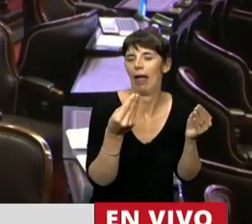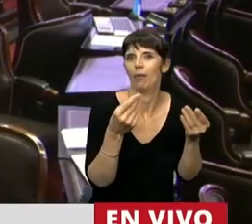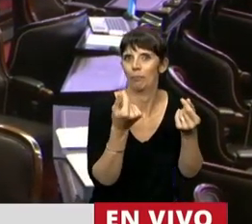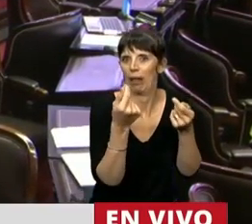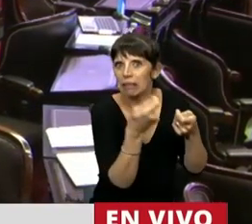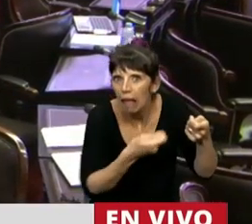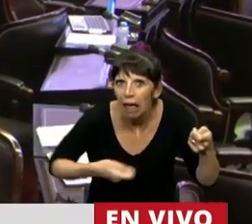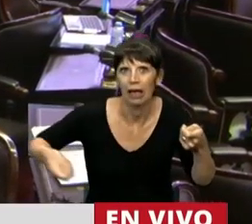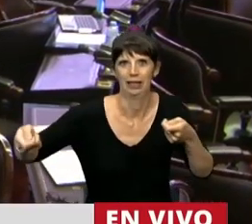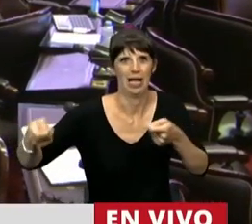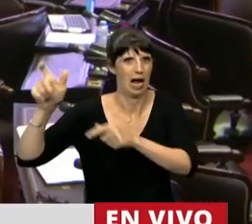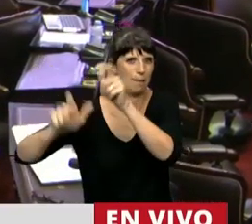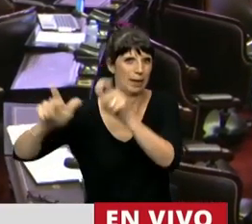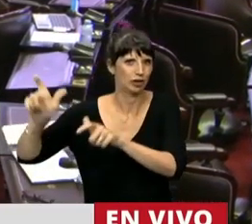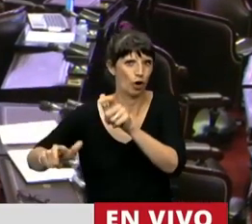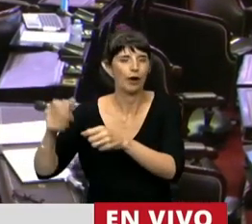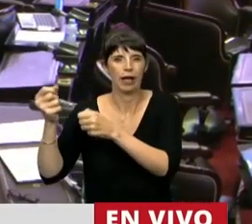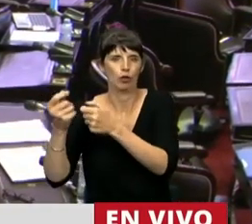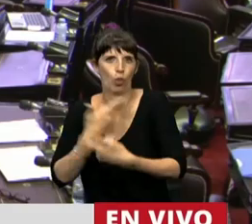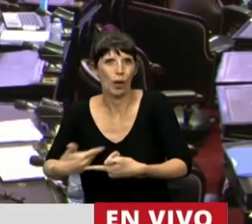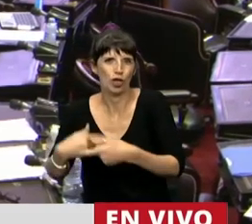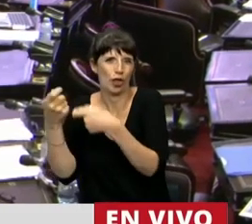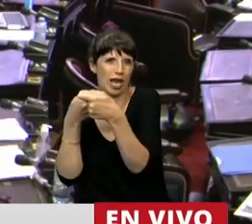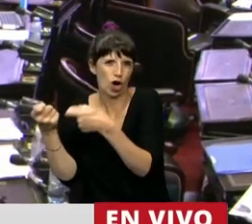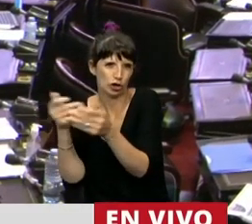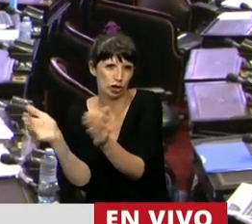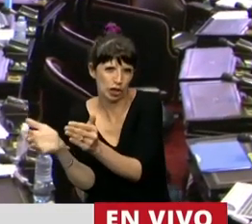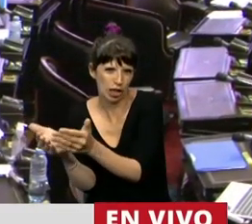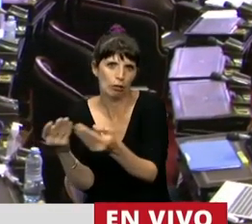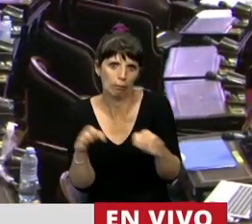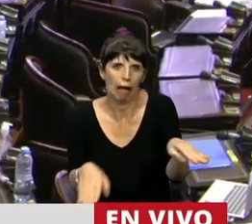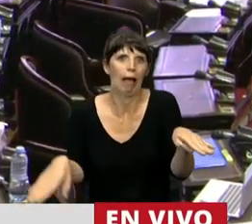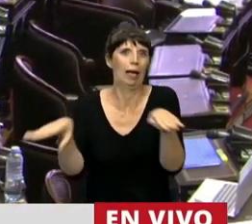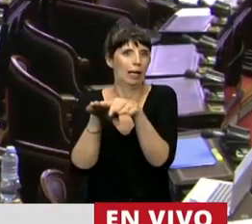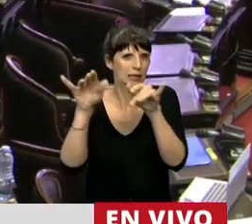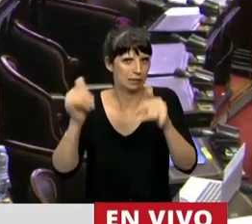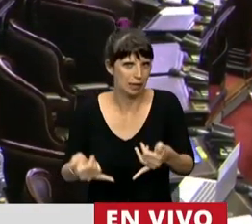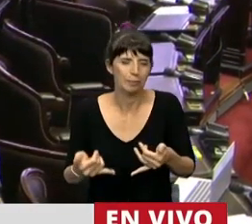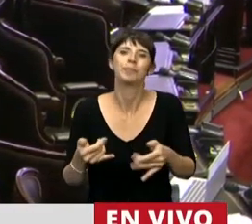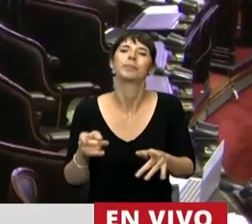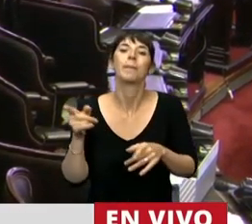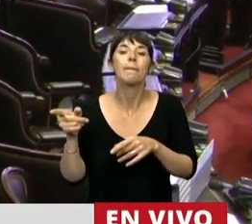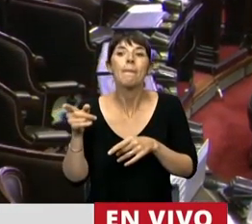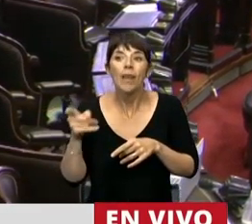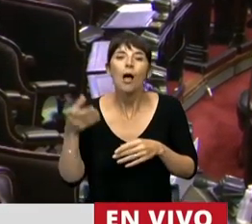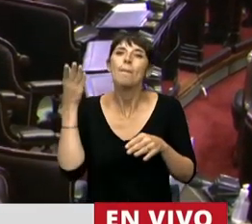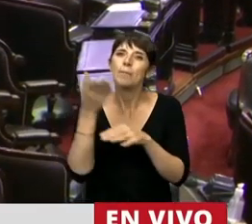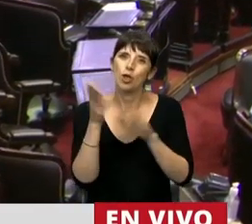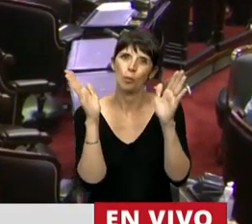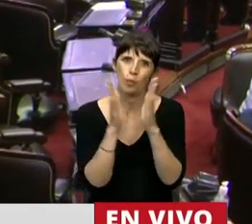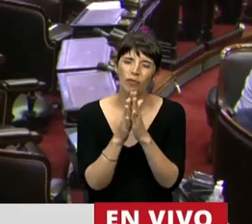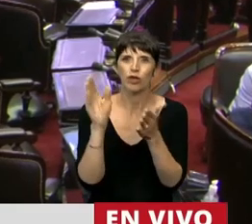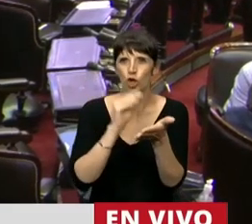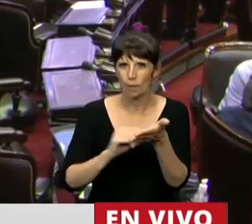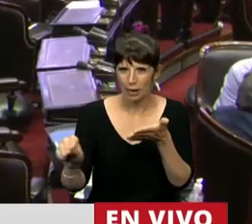que nunca en estos tiempos difíciles que nos toca atravesar donde los bancos deberán resignar un privilegio que